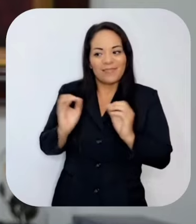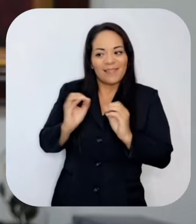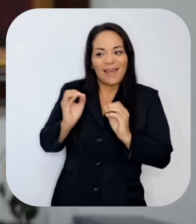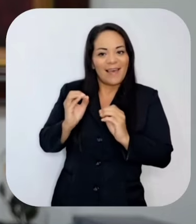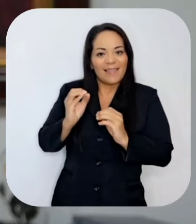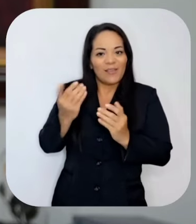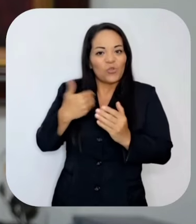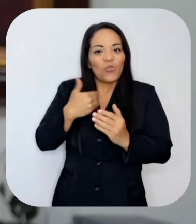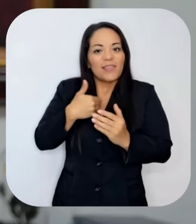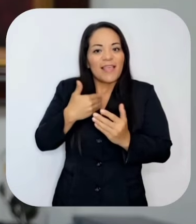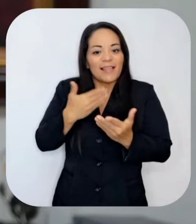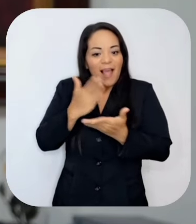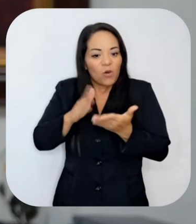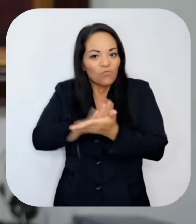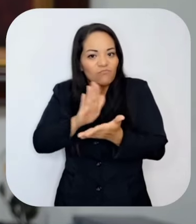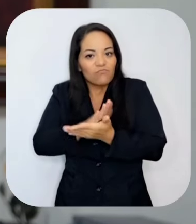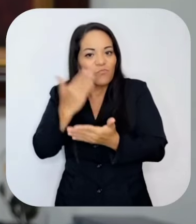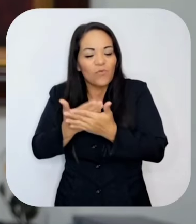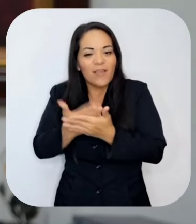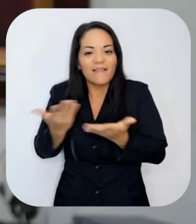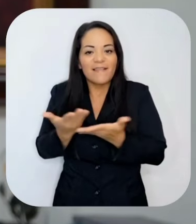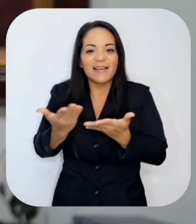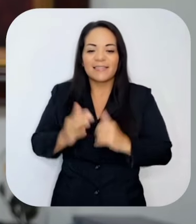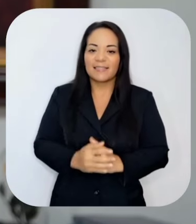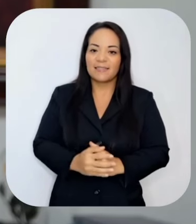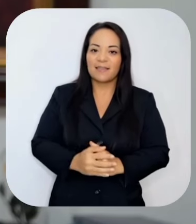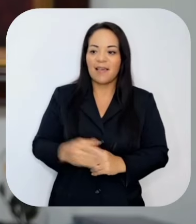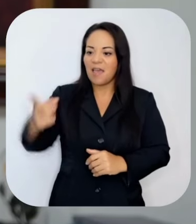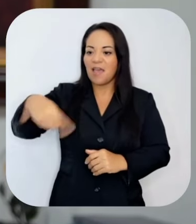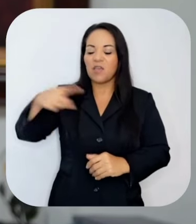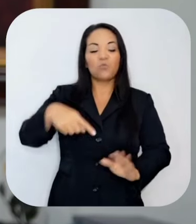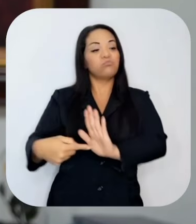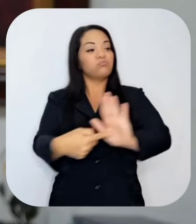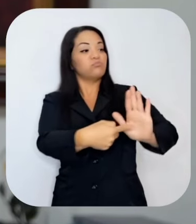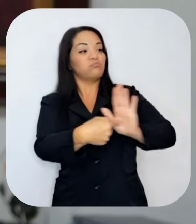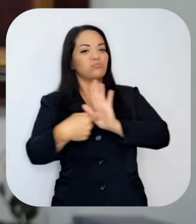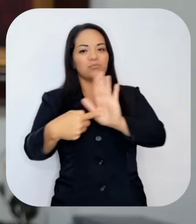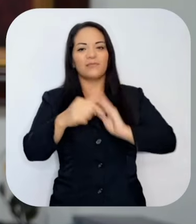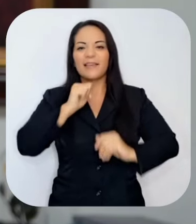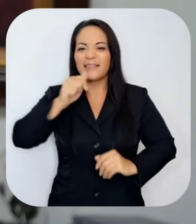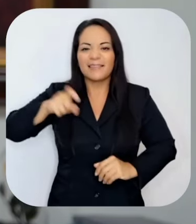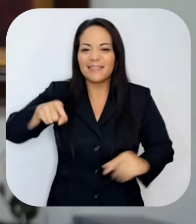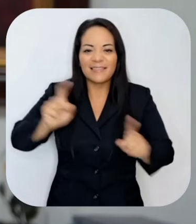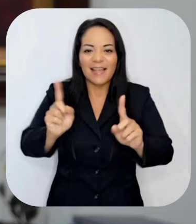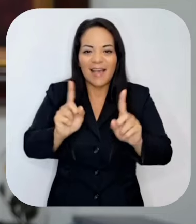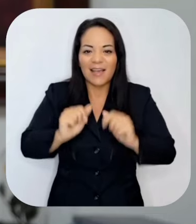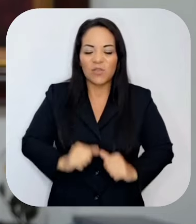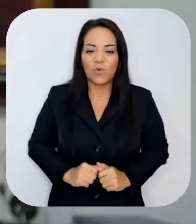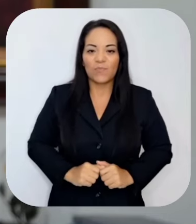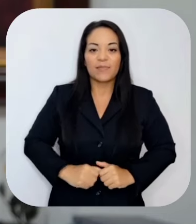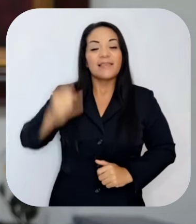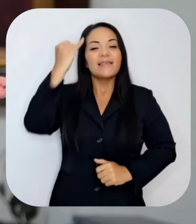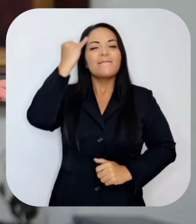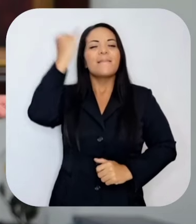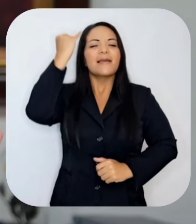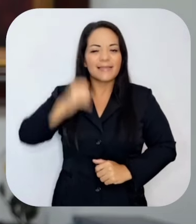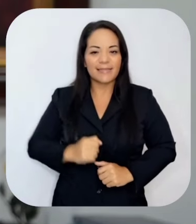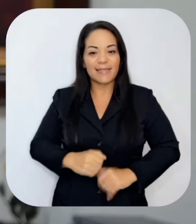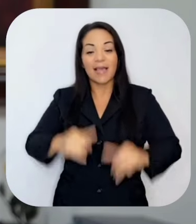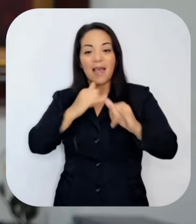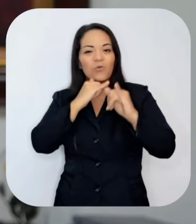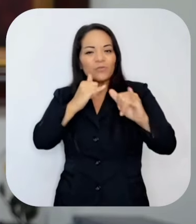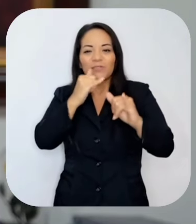innecesario? Imagínense que la acusación es tan absurda que la Caja ni siquiera tiene la